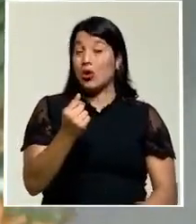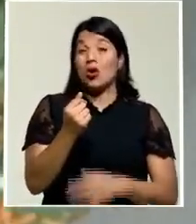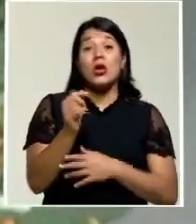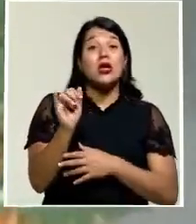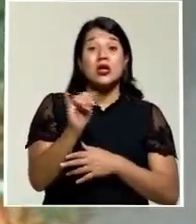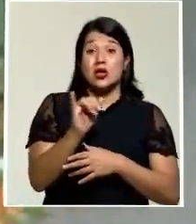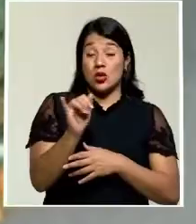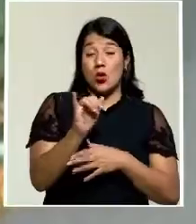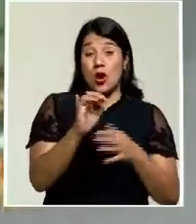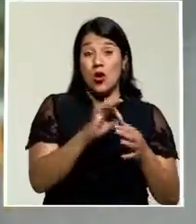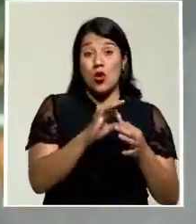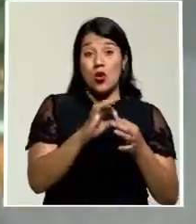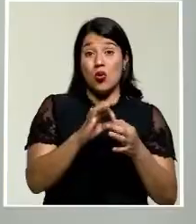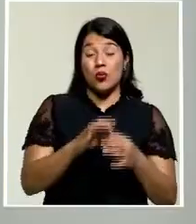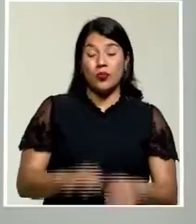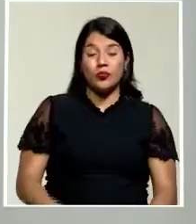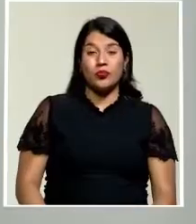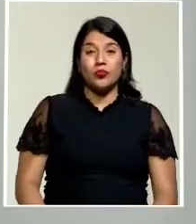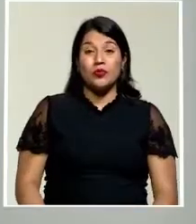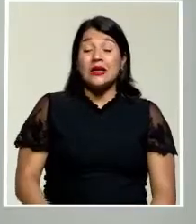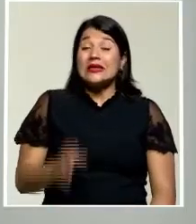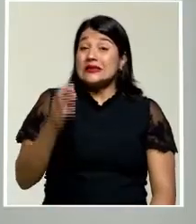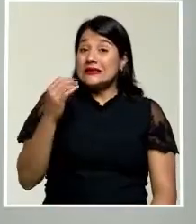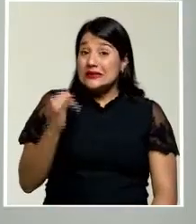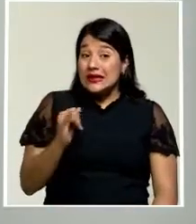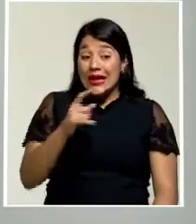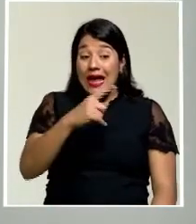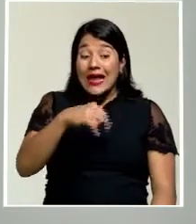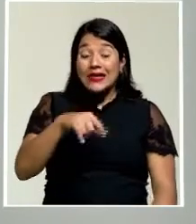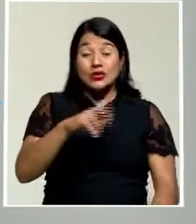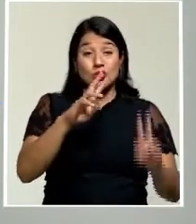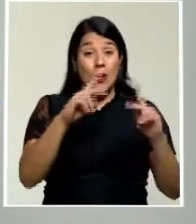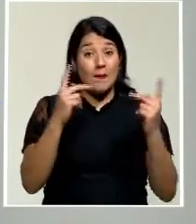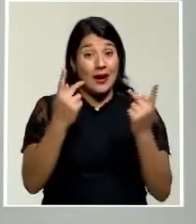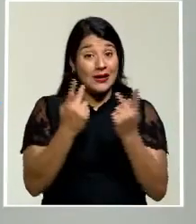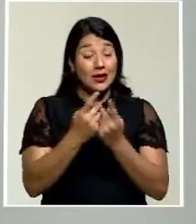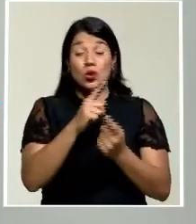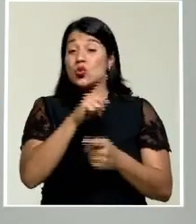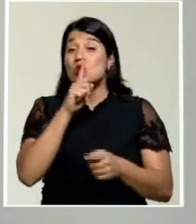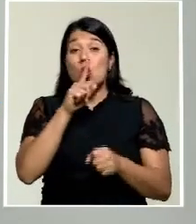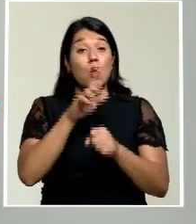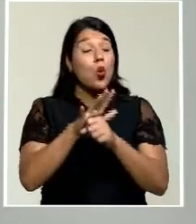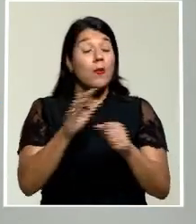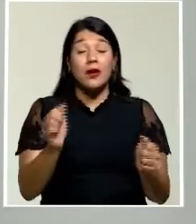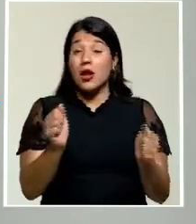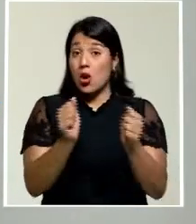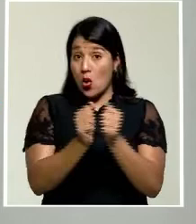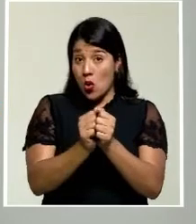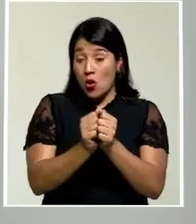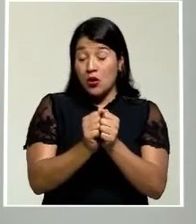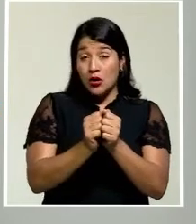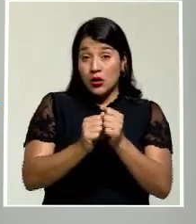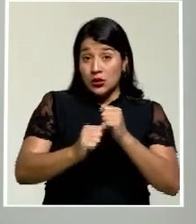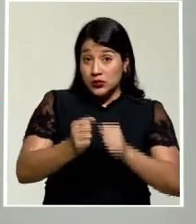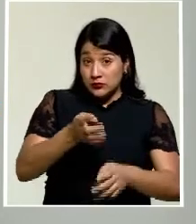relativo al financiamiento adelantado. En caso de aquellos partidos que incumplan con esta publicación,